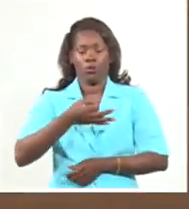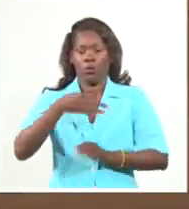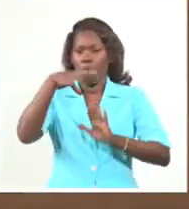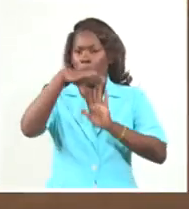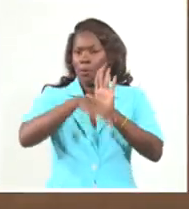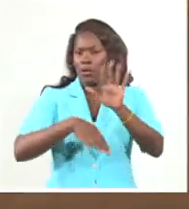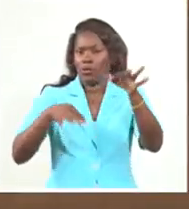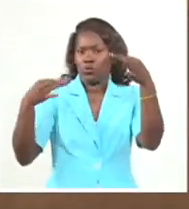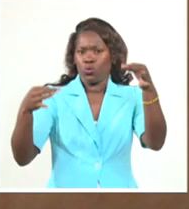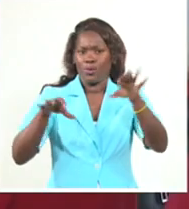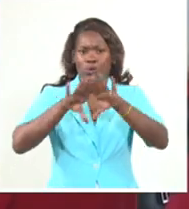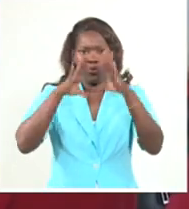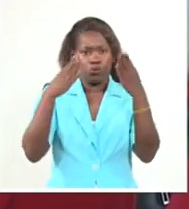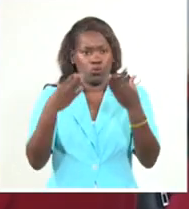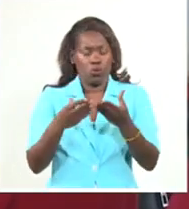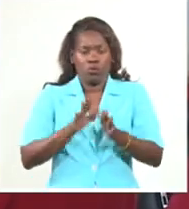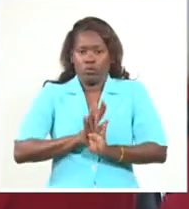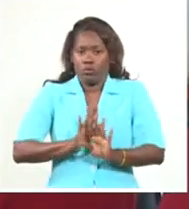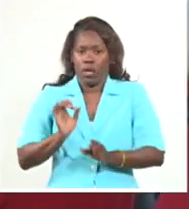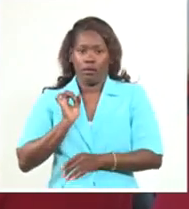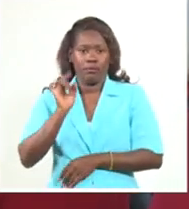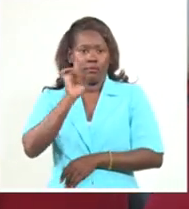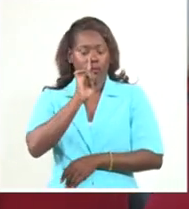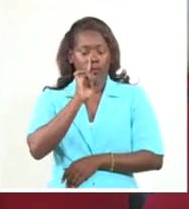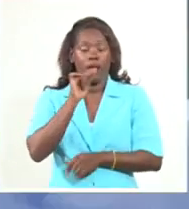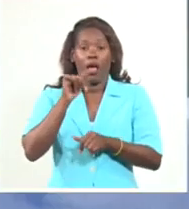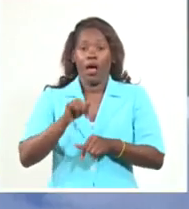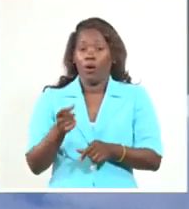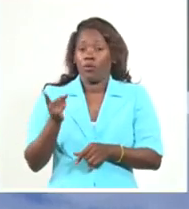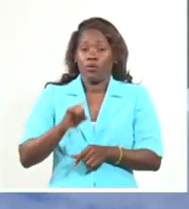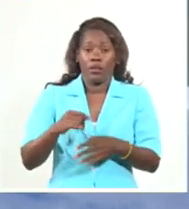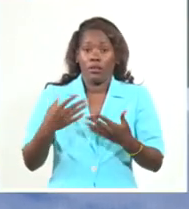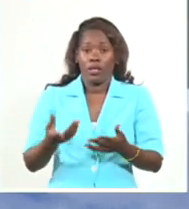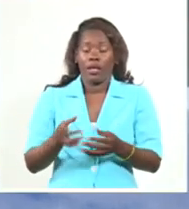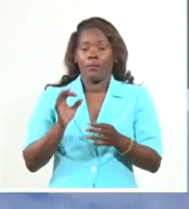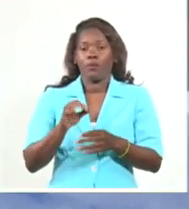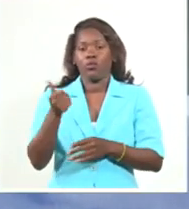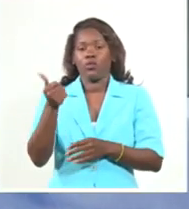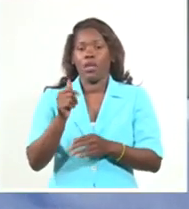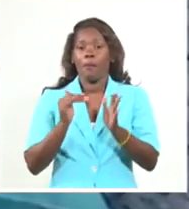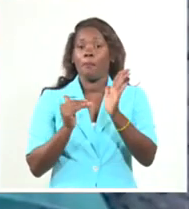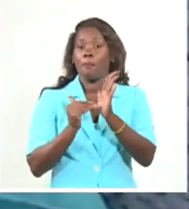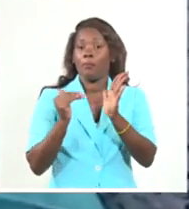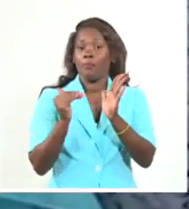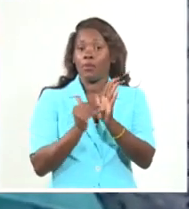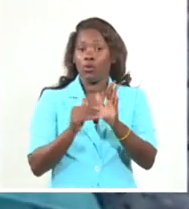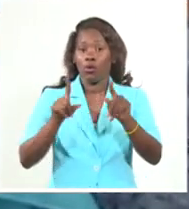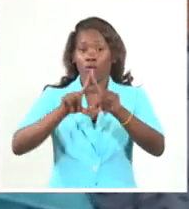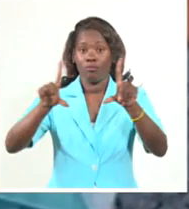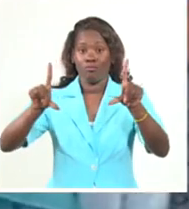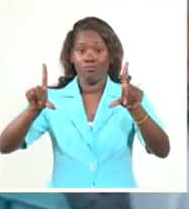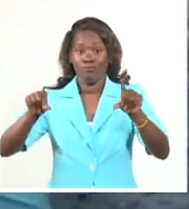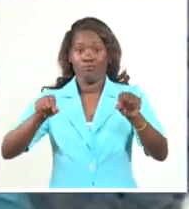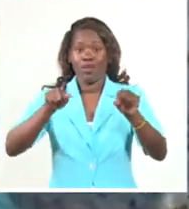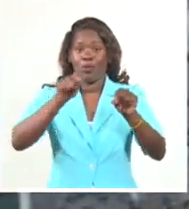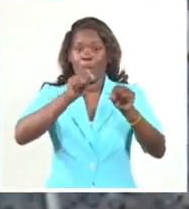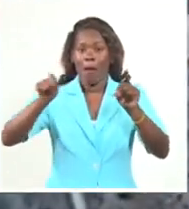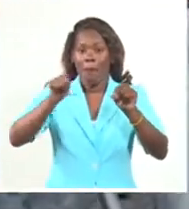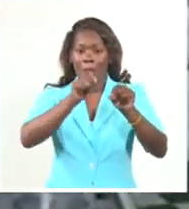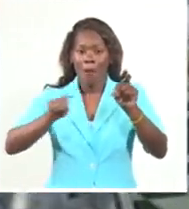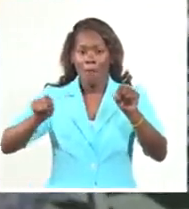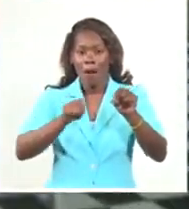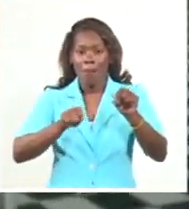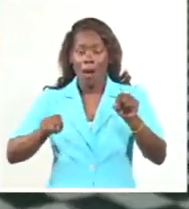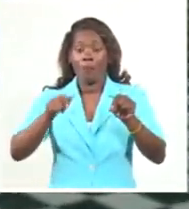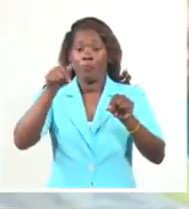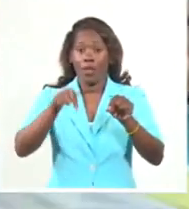lista. Se trabaja en la impresión de alrededor de 10 millones de boletas con la colaboración de Ediciones Caribe y se elige el personal